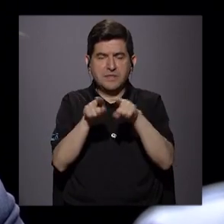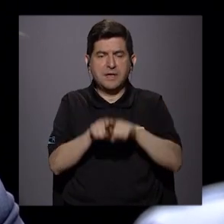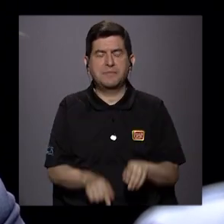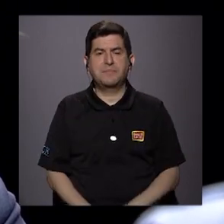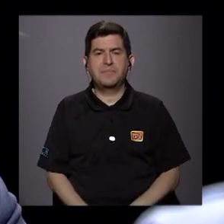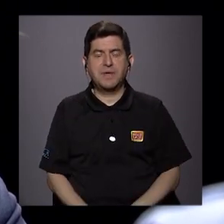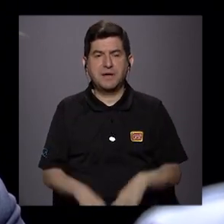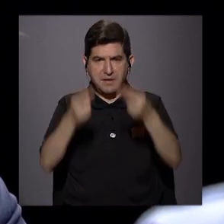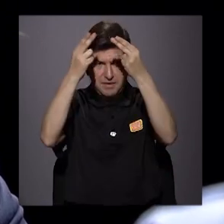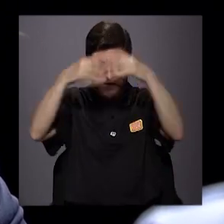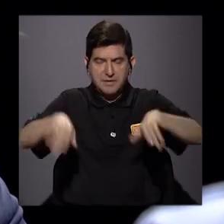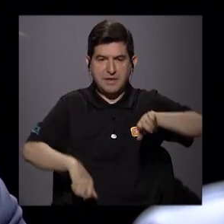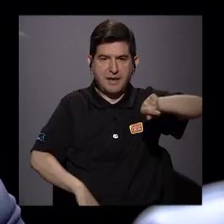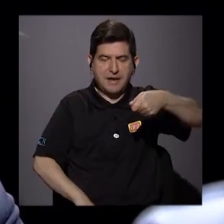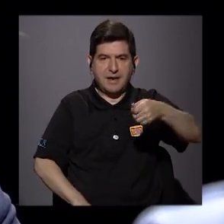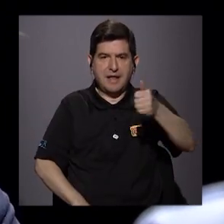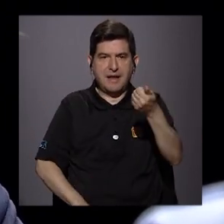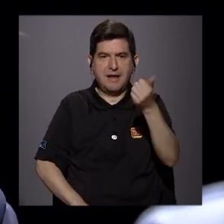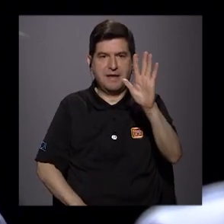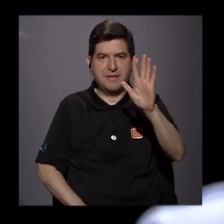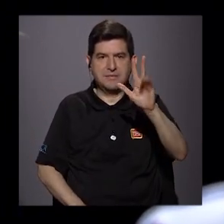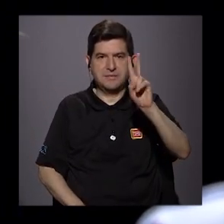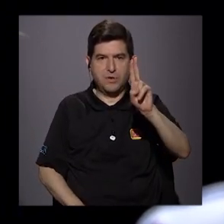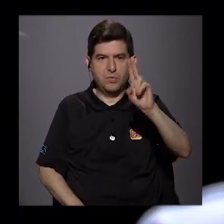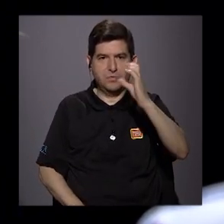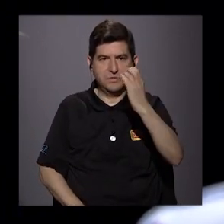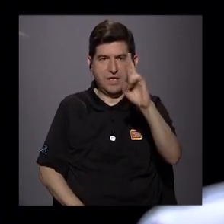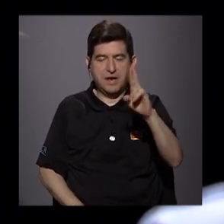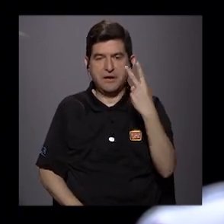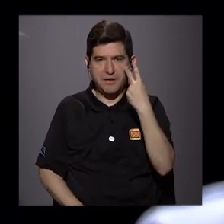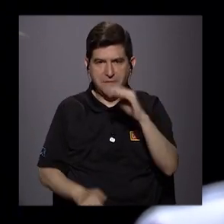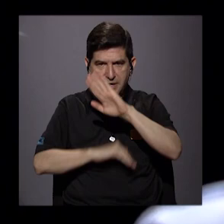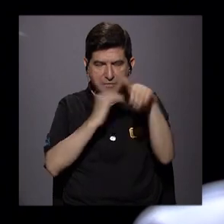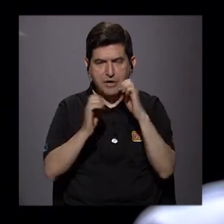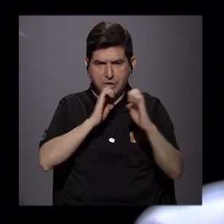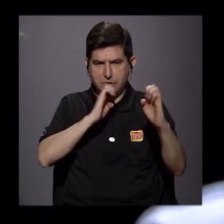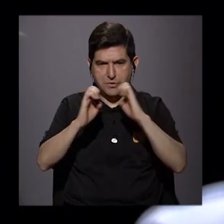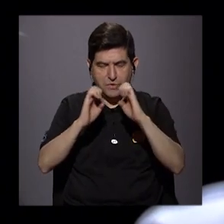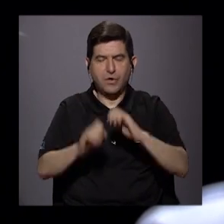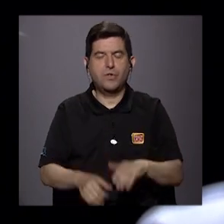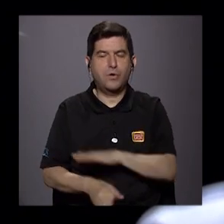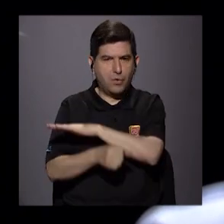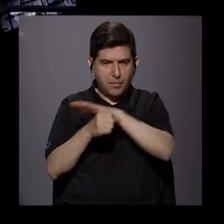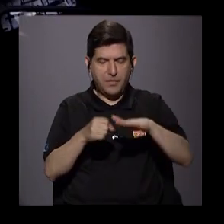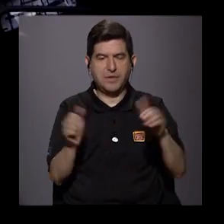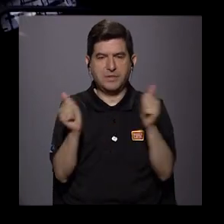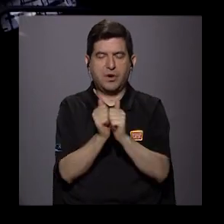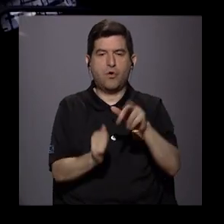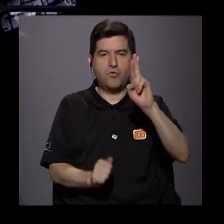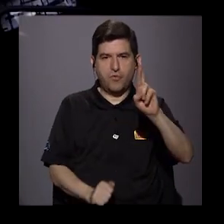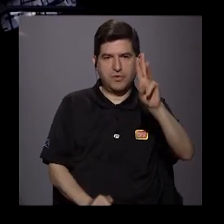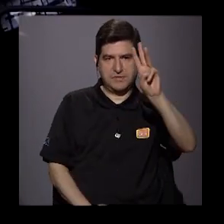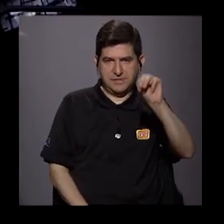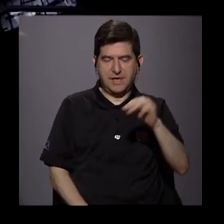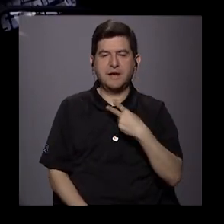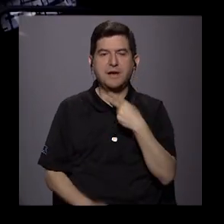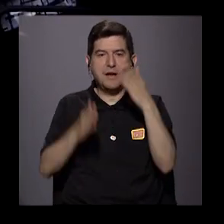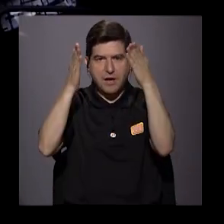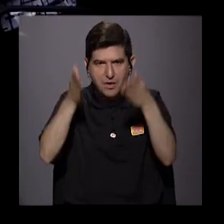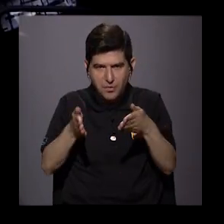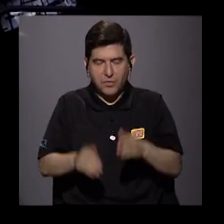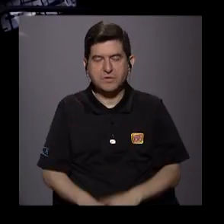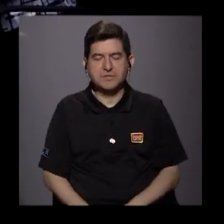página web en Canal 15 UCR, donde podrá apreciar toda la entrevista completa con Roxana Morales, vocera